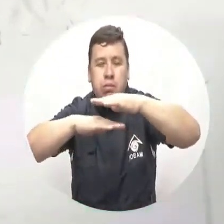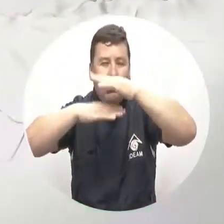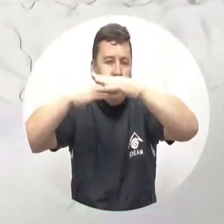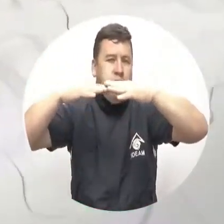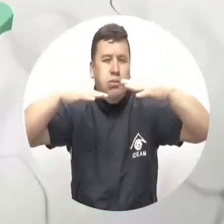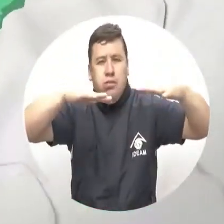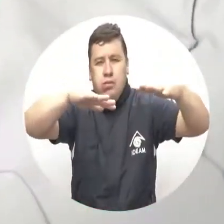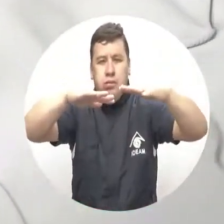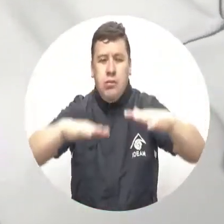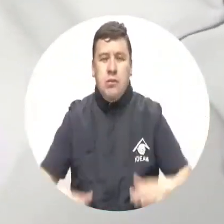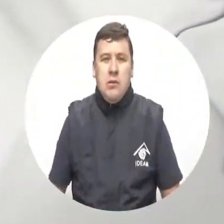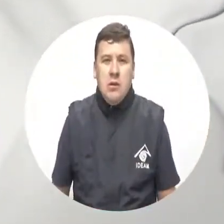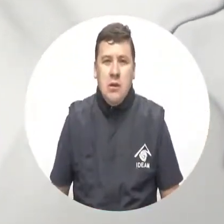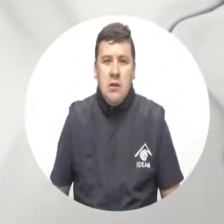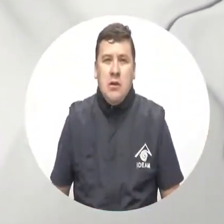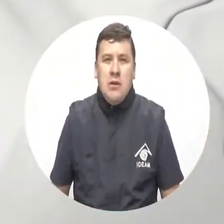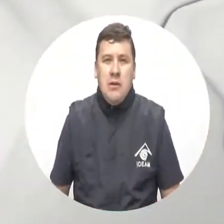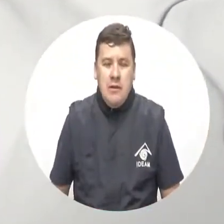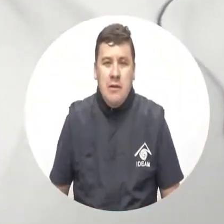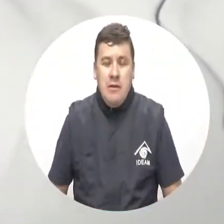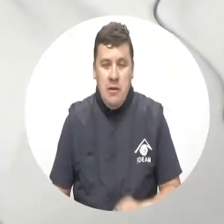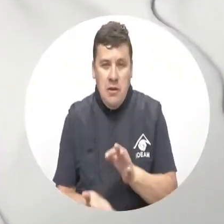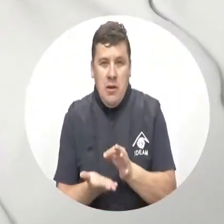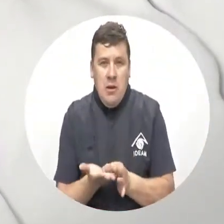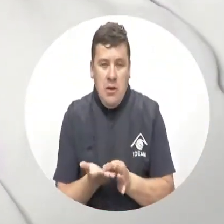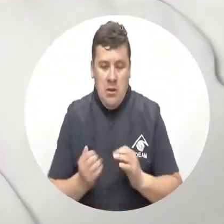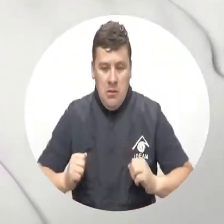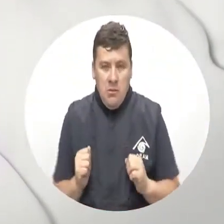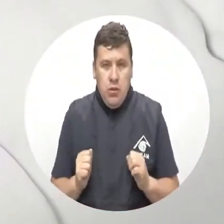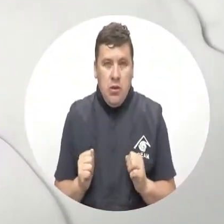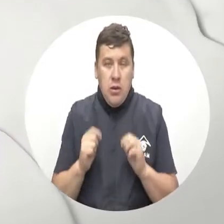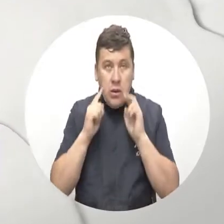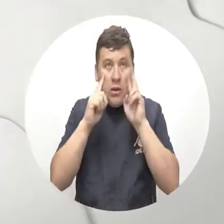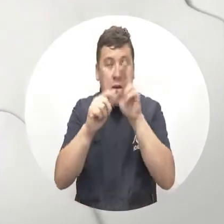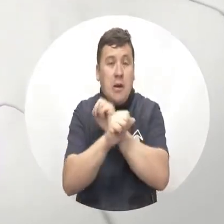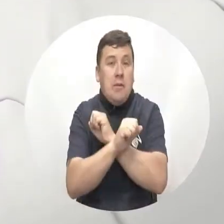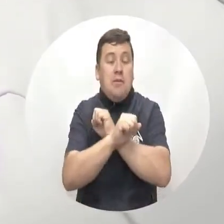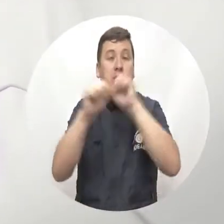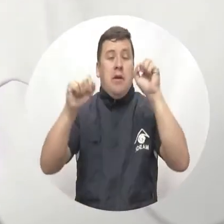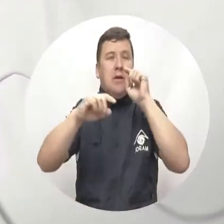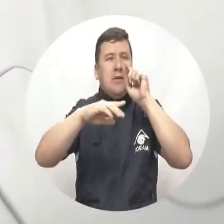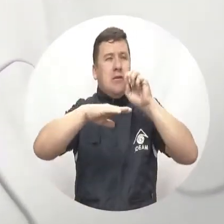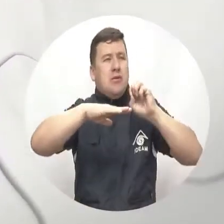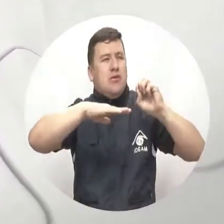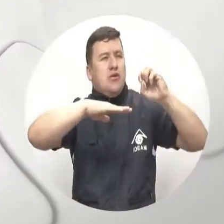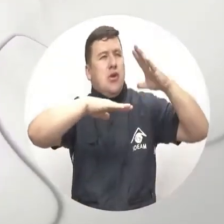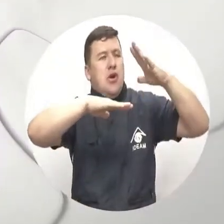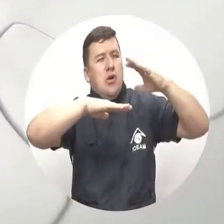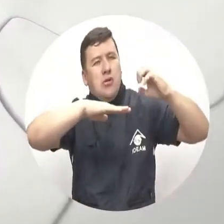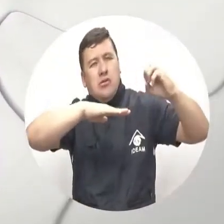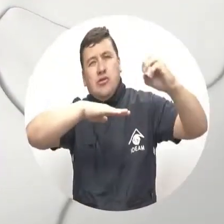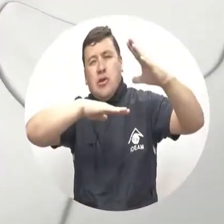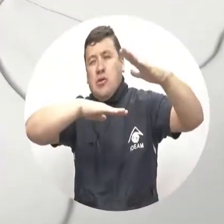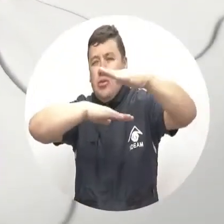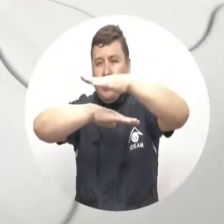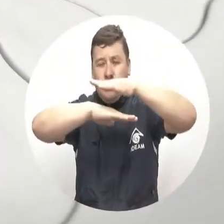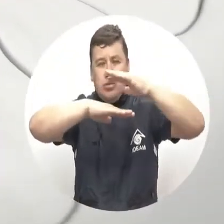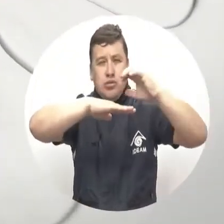tiempo seco con nubes en el panorama La capital tendrá una mañana seca y soleada a lo largo de todo el área metropolitana